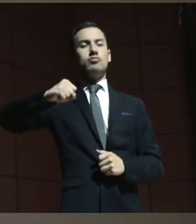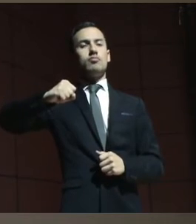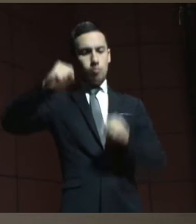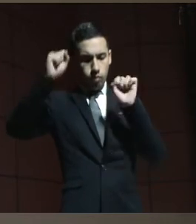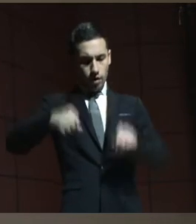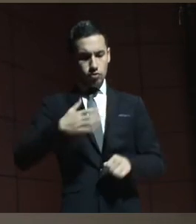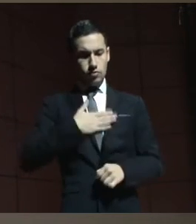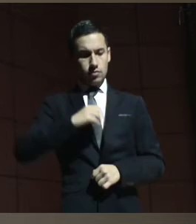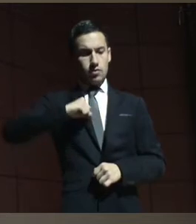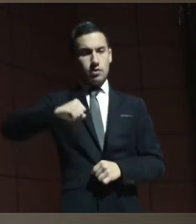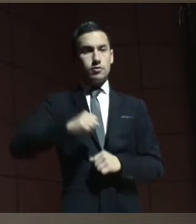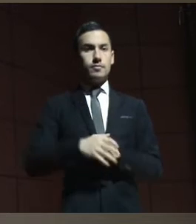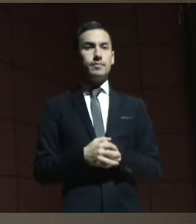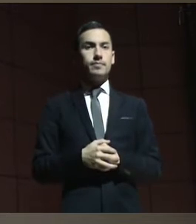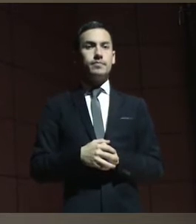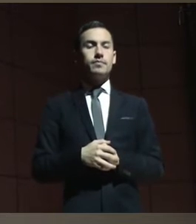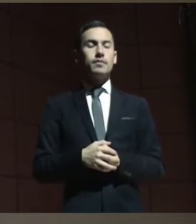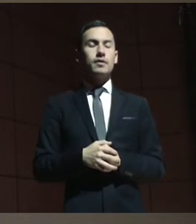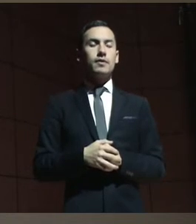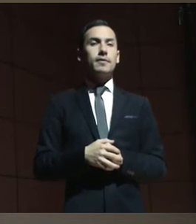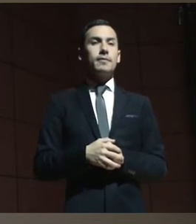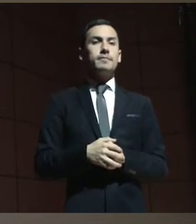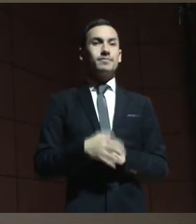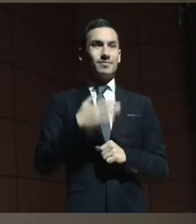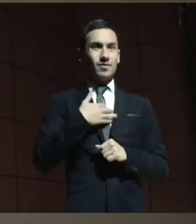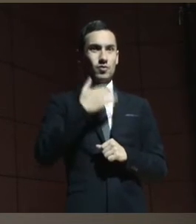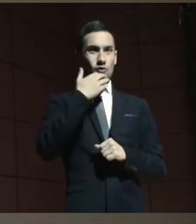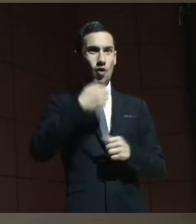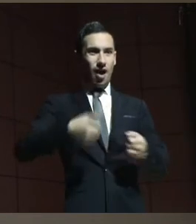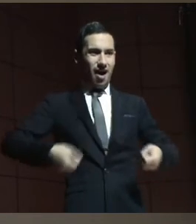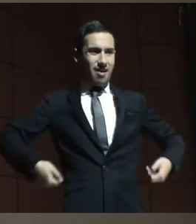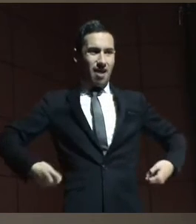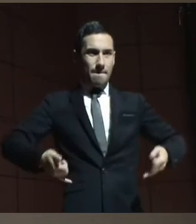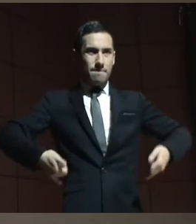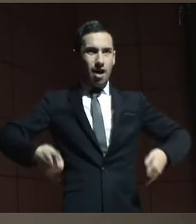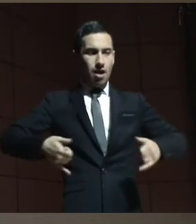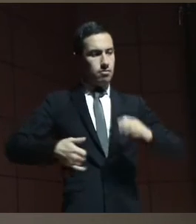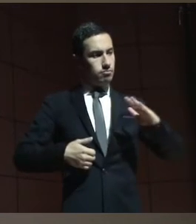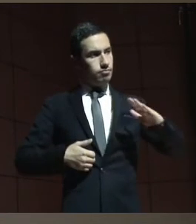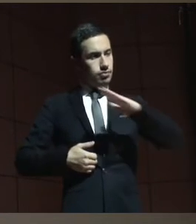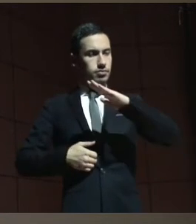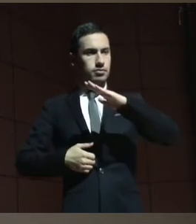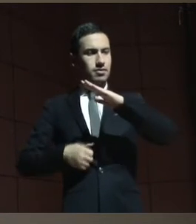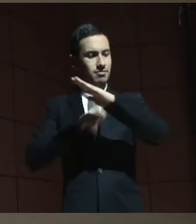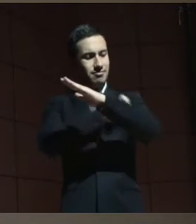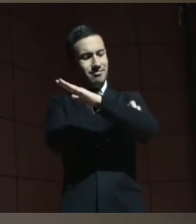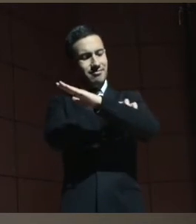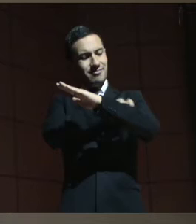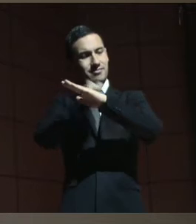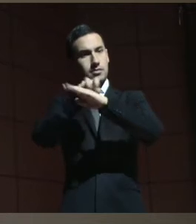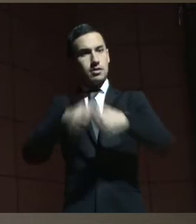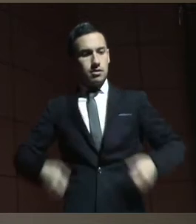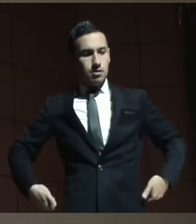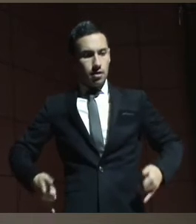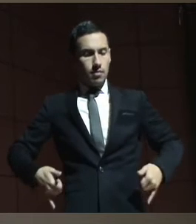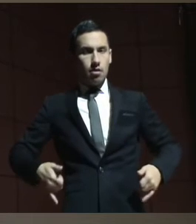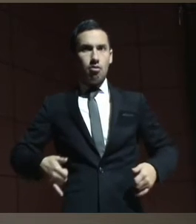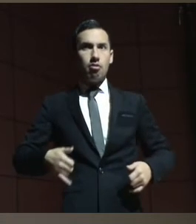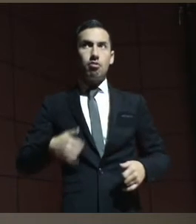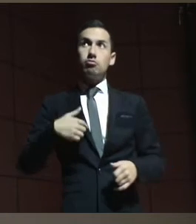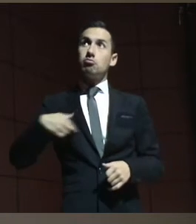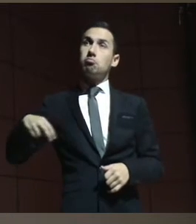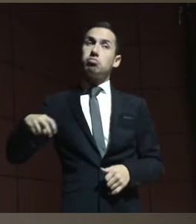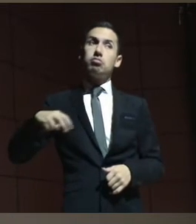derechos. Recién ustedes vieron que yo subí por la rampa. Yo subí por la rampa y esto demuestra la transversalidad que hay